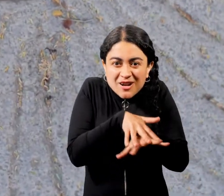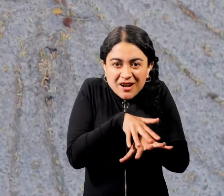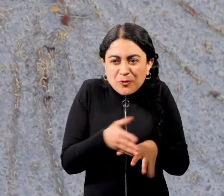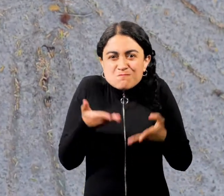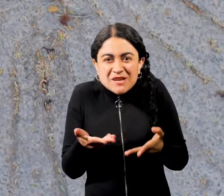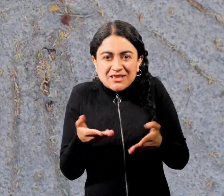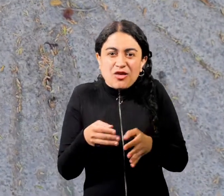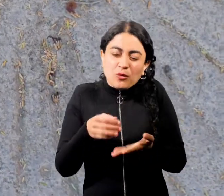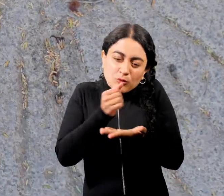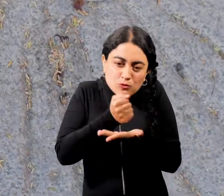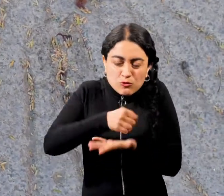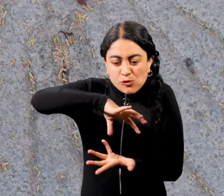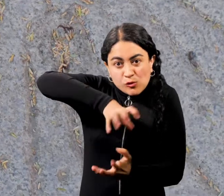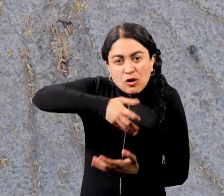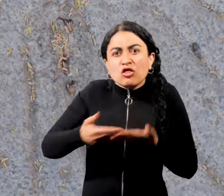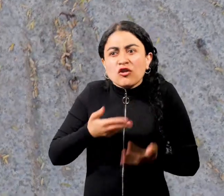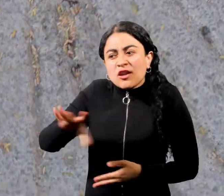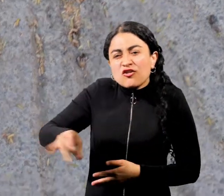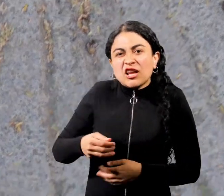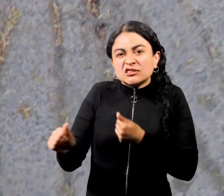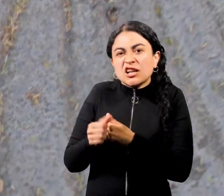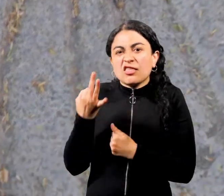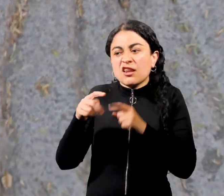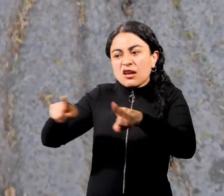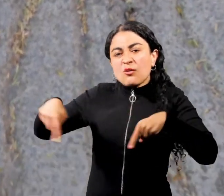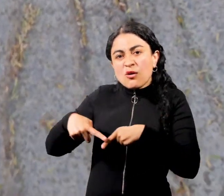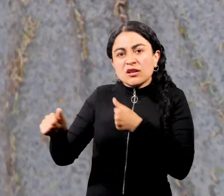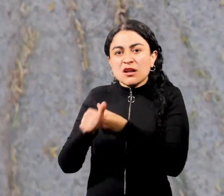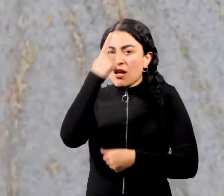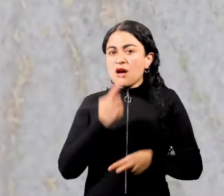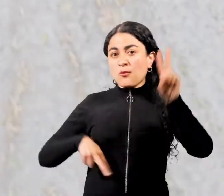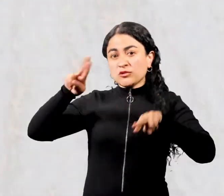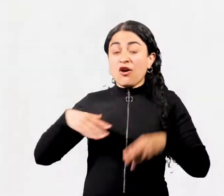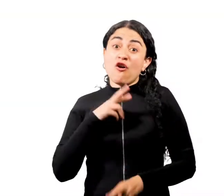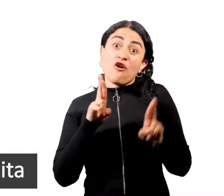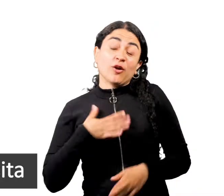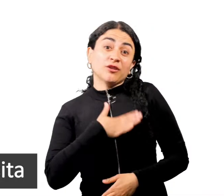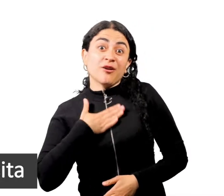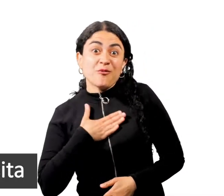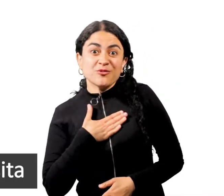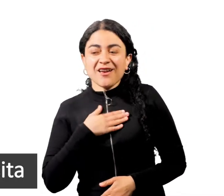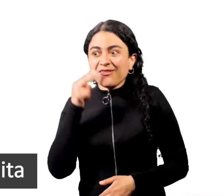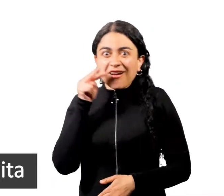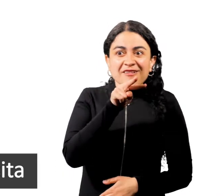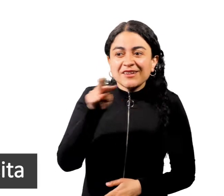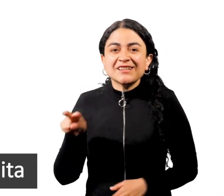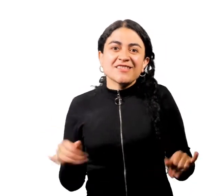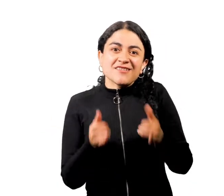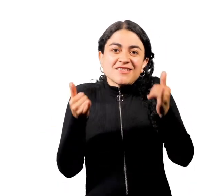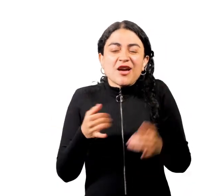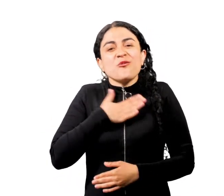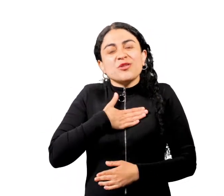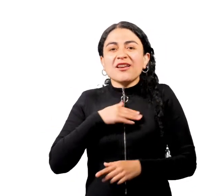por el peso de las piedras. Esta piedra fue encontrada a tres cuadras del museo. Esperamos que hayas disfrutado la